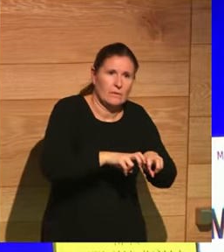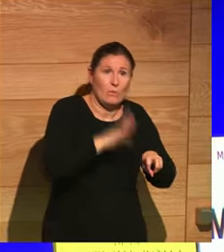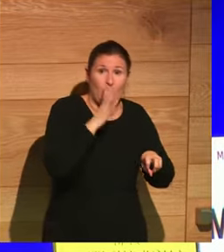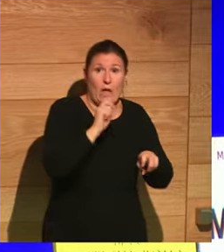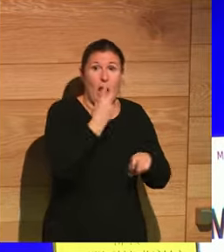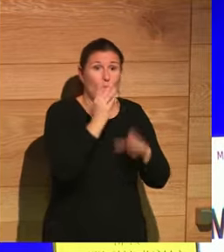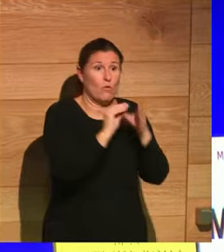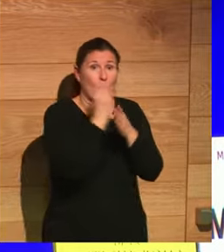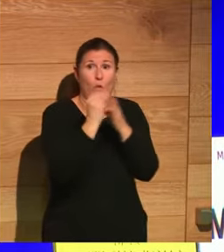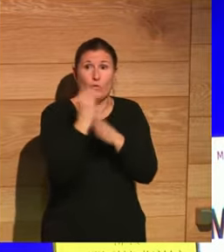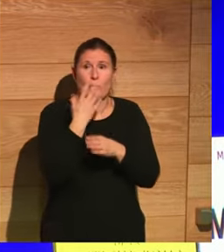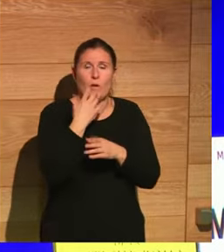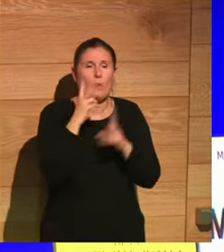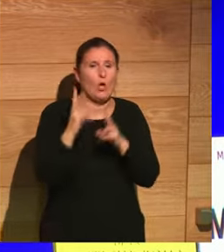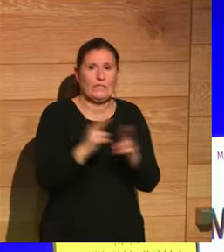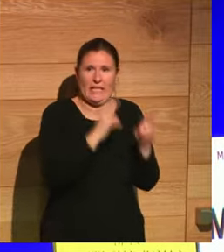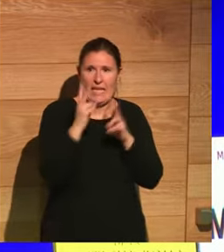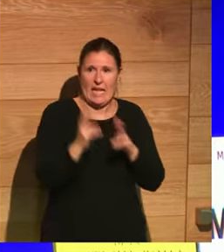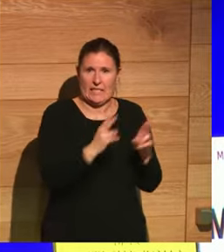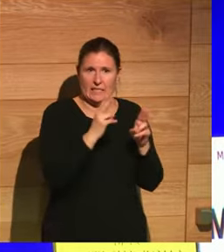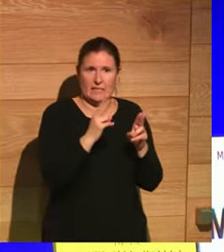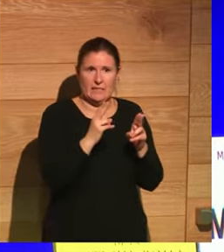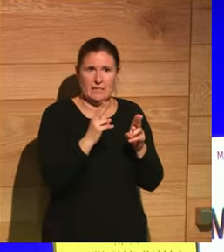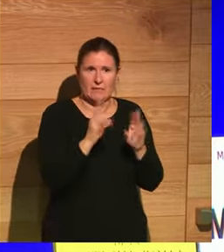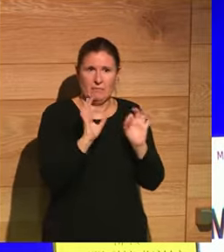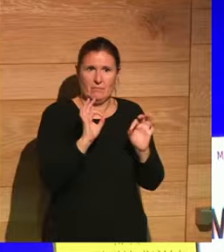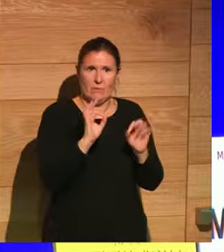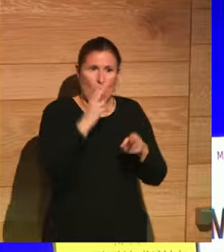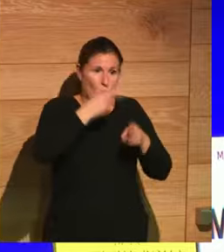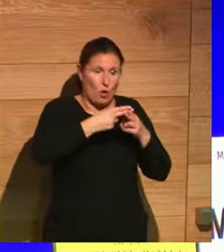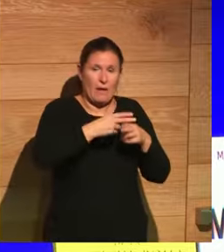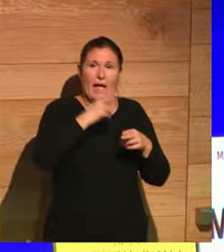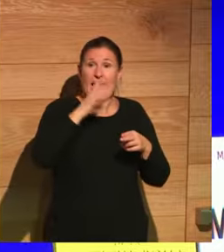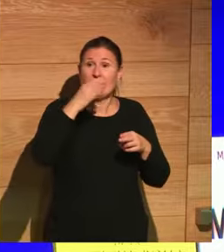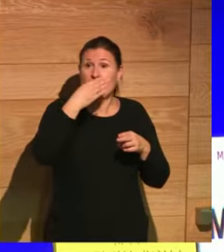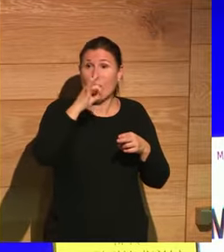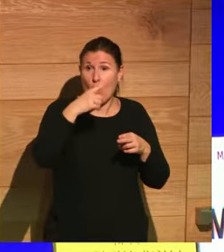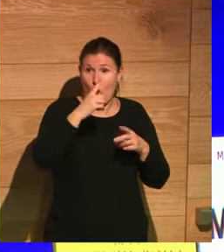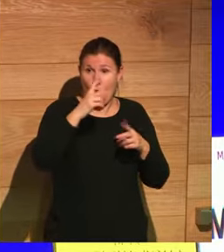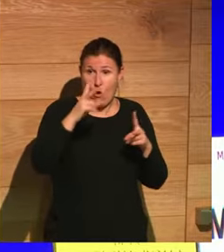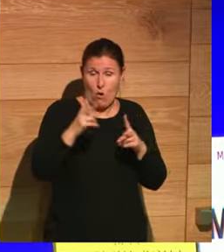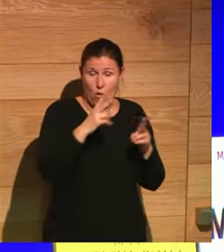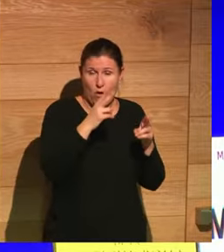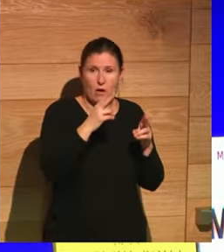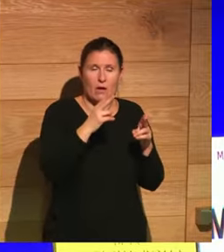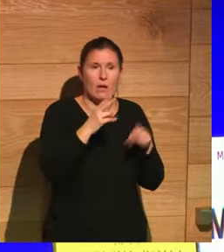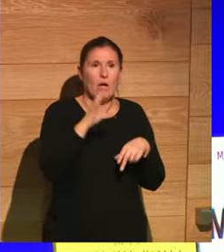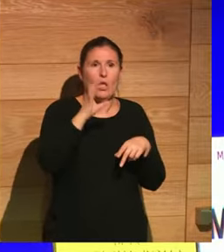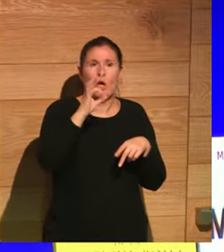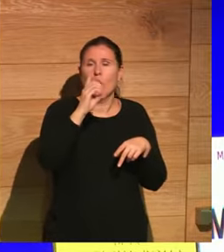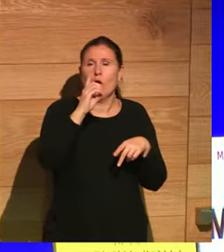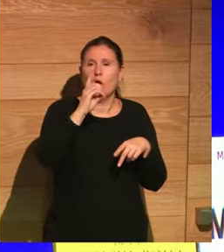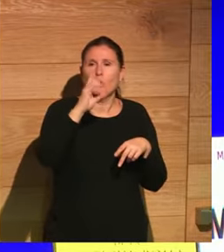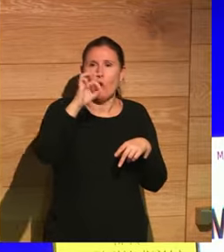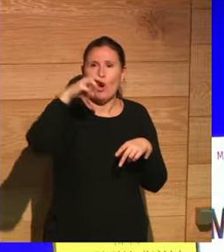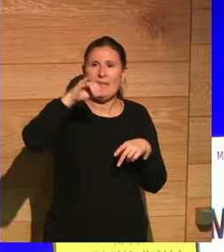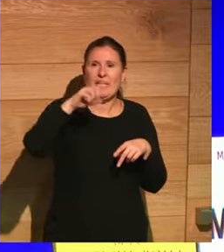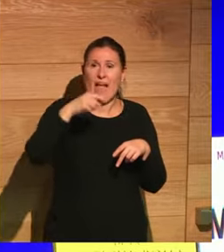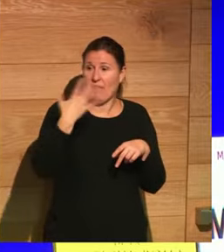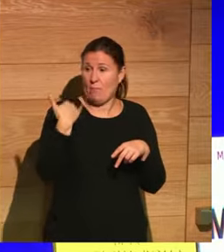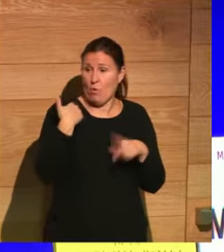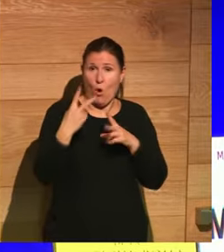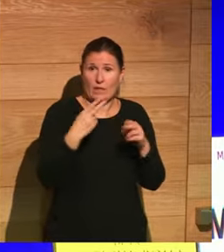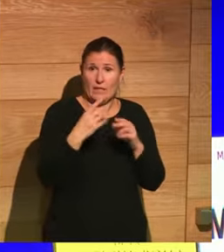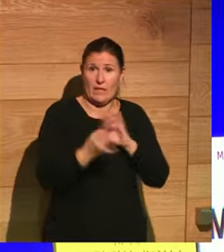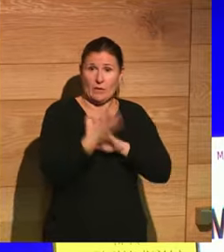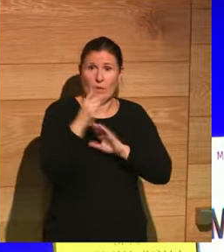productos como hay series por ejemplo Roma HBO seguro que la conocéis o Domina que es una serie que ha llegado a España hace muy